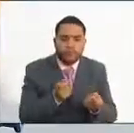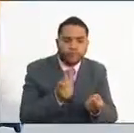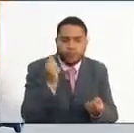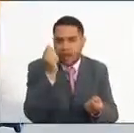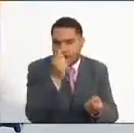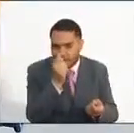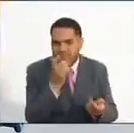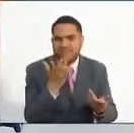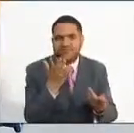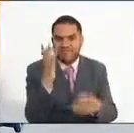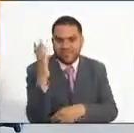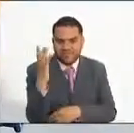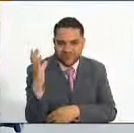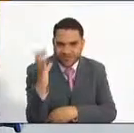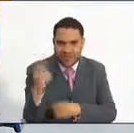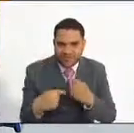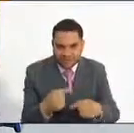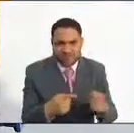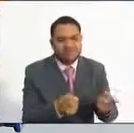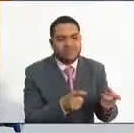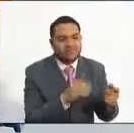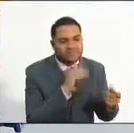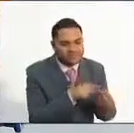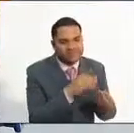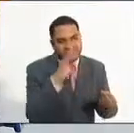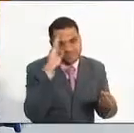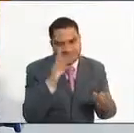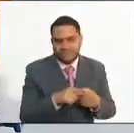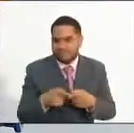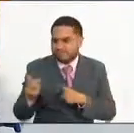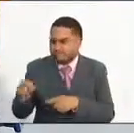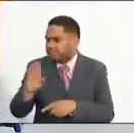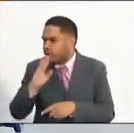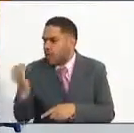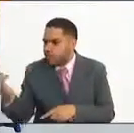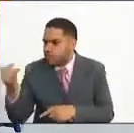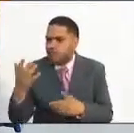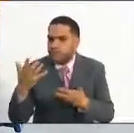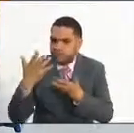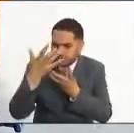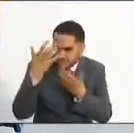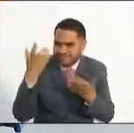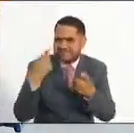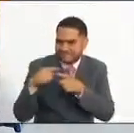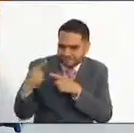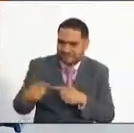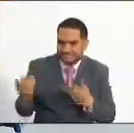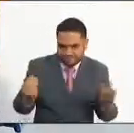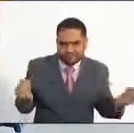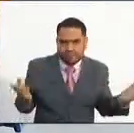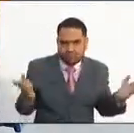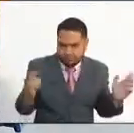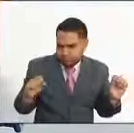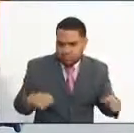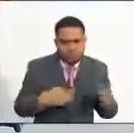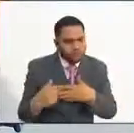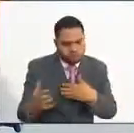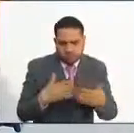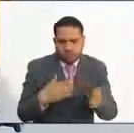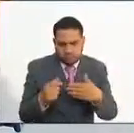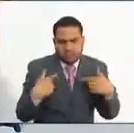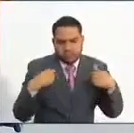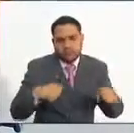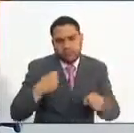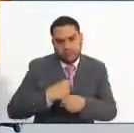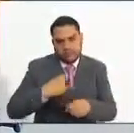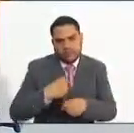afros, con autoridades de policía, inclusive con personas al margen de la ley y que es un trabajo que difiere mucho de la persona que